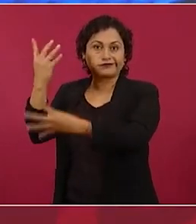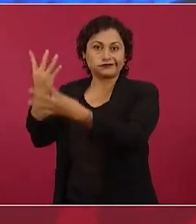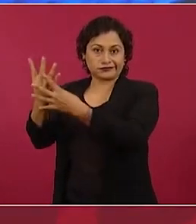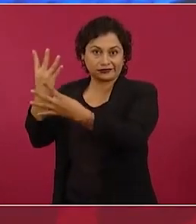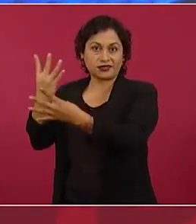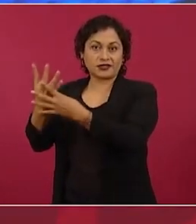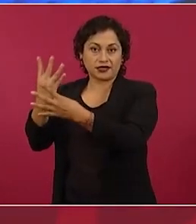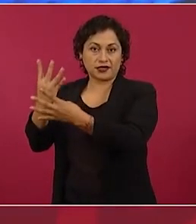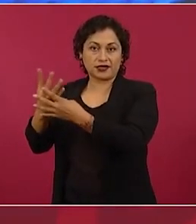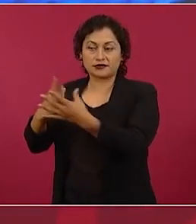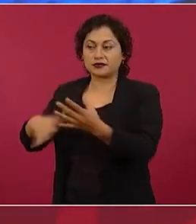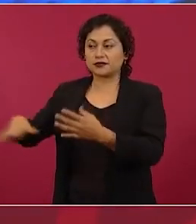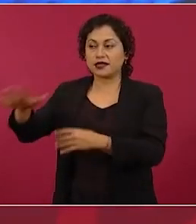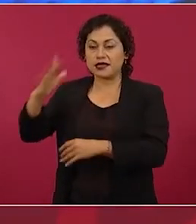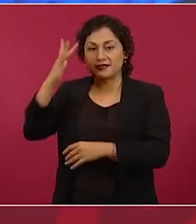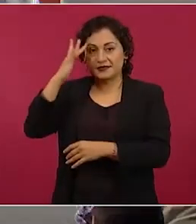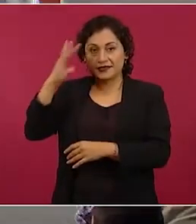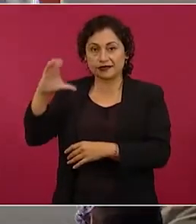en Chan Santa Cruz.